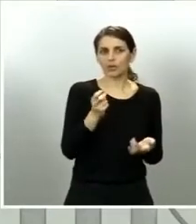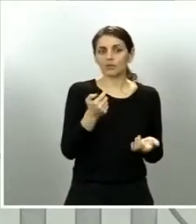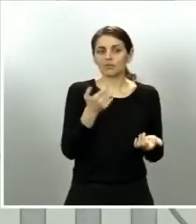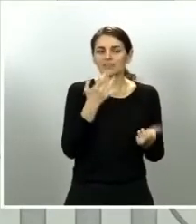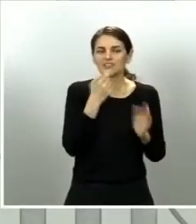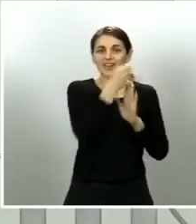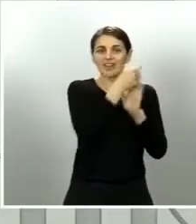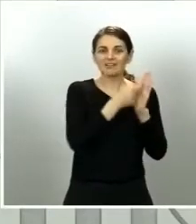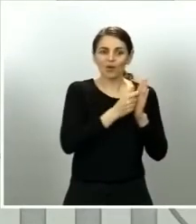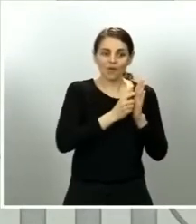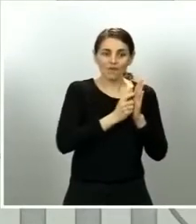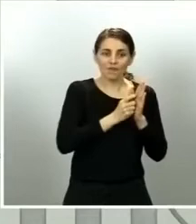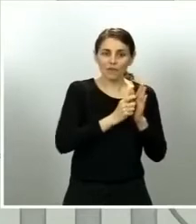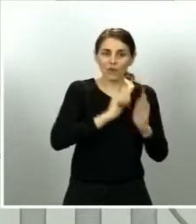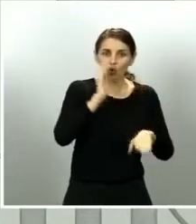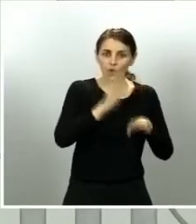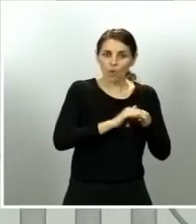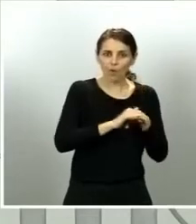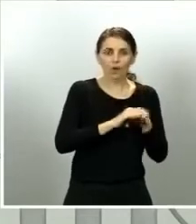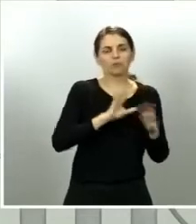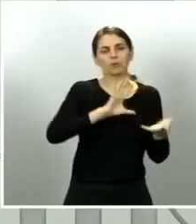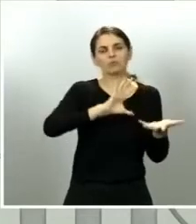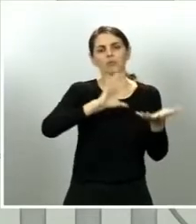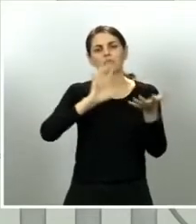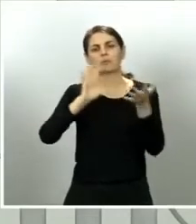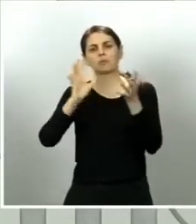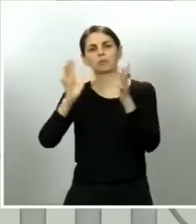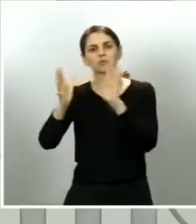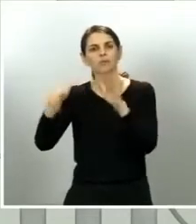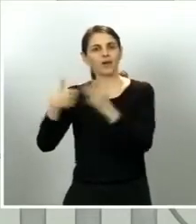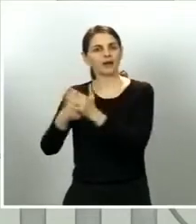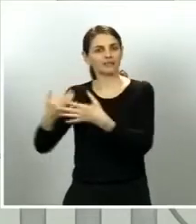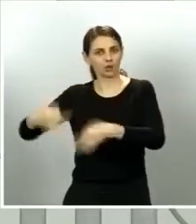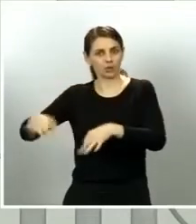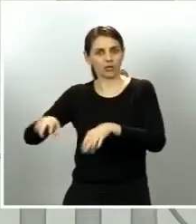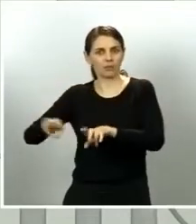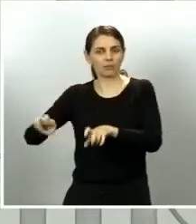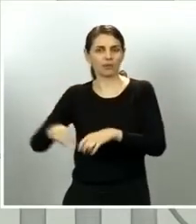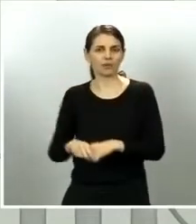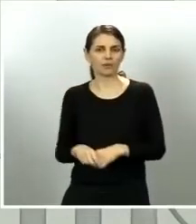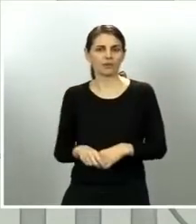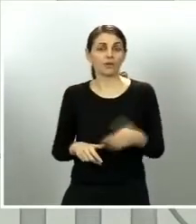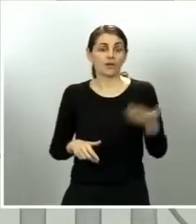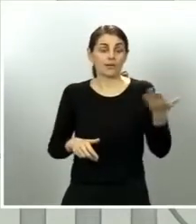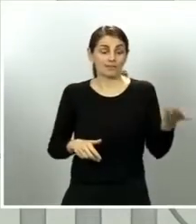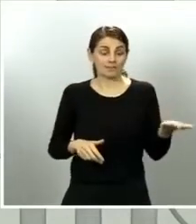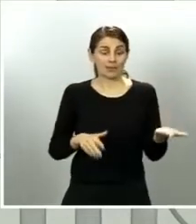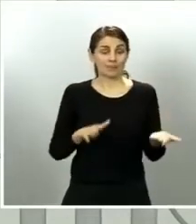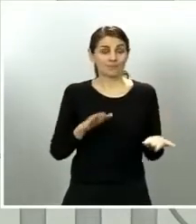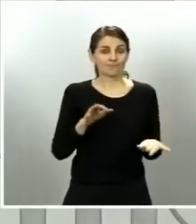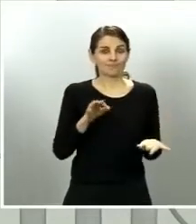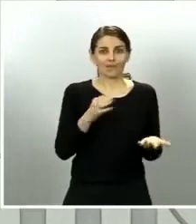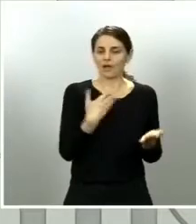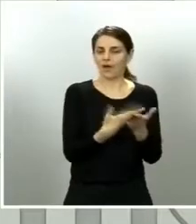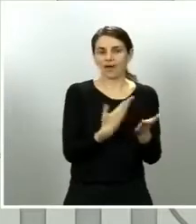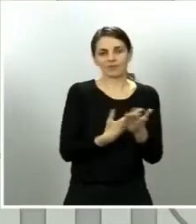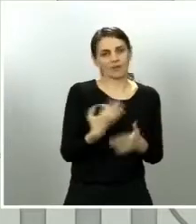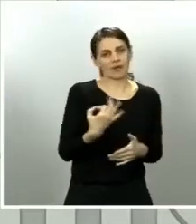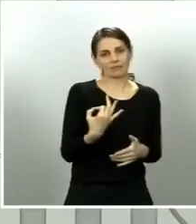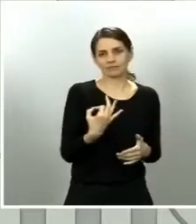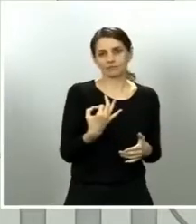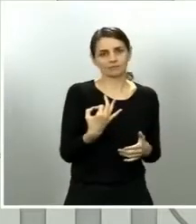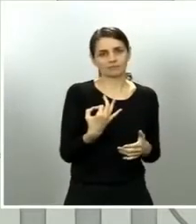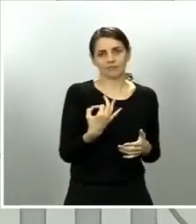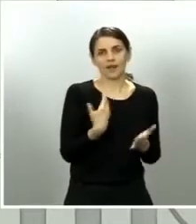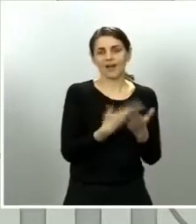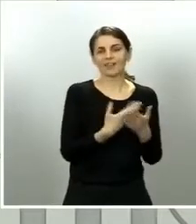precaución el proceso de transición a la nueva normalidad es decir garantía de un perímetro que garantice que la movilidad no